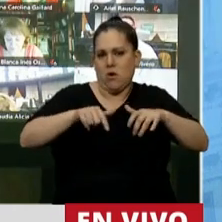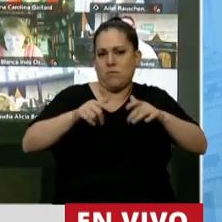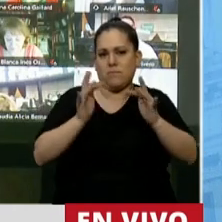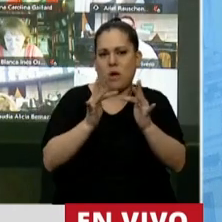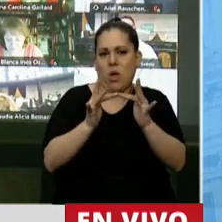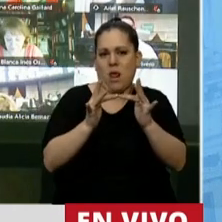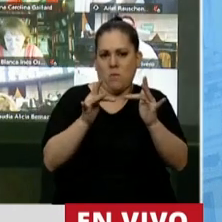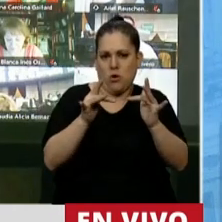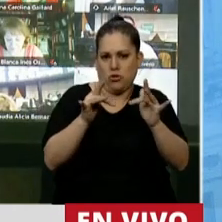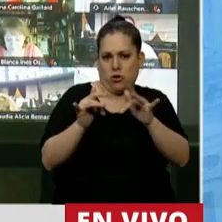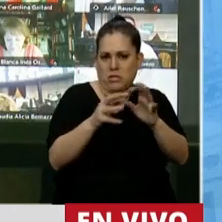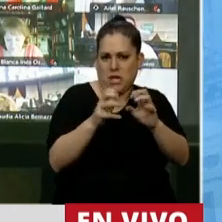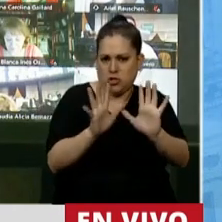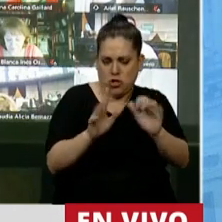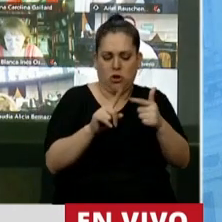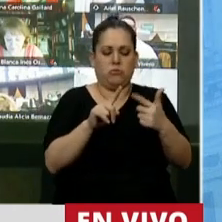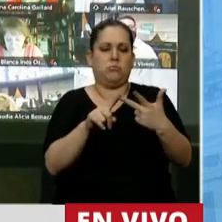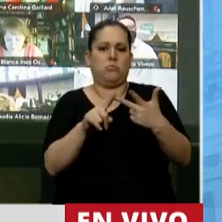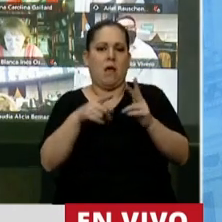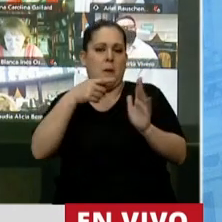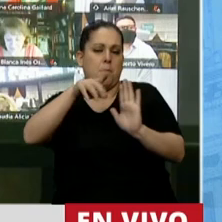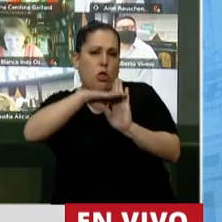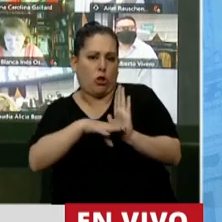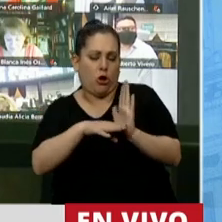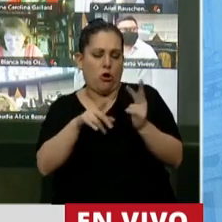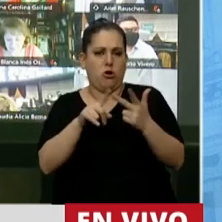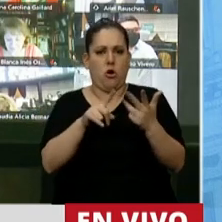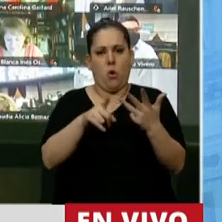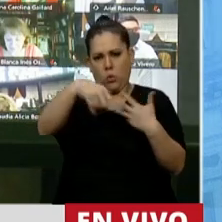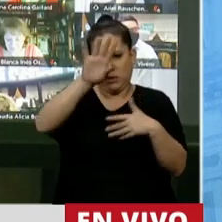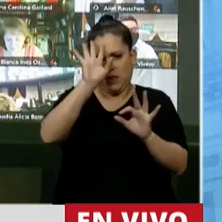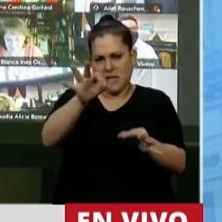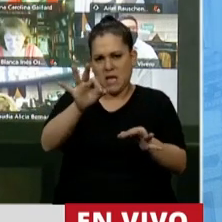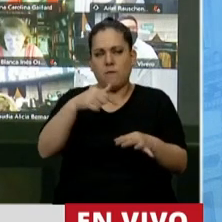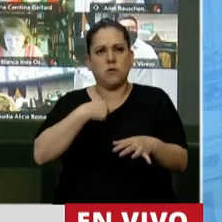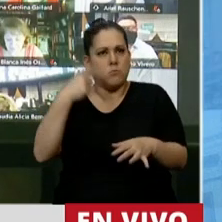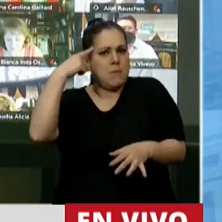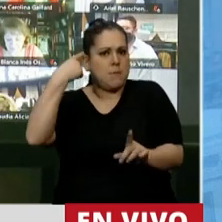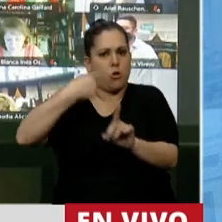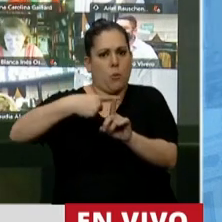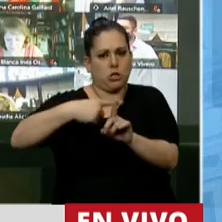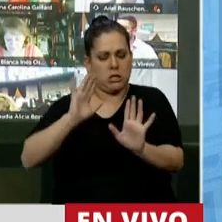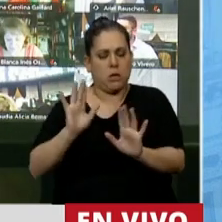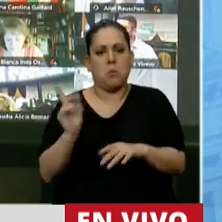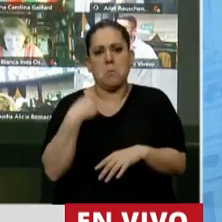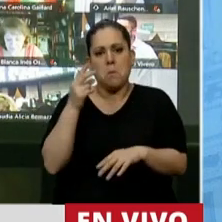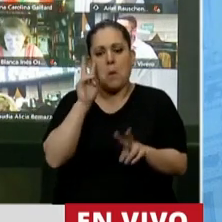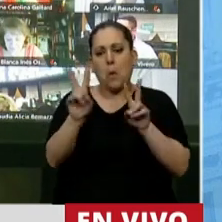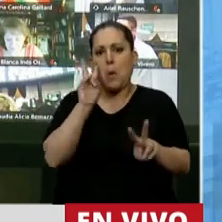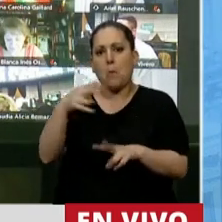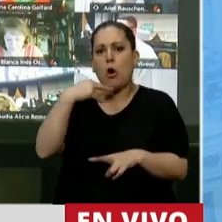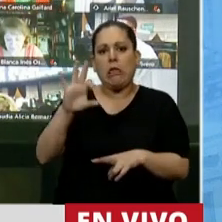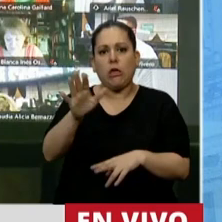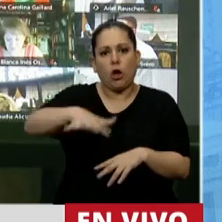estamos con este funcionamiento que yo considero, y ustedes saben, muy positivo. Miramos a nuestros hijos,